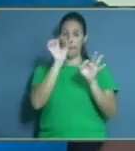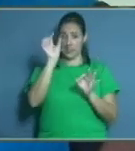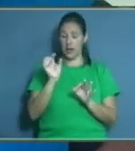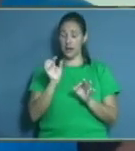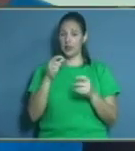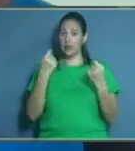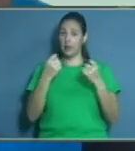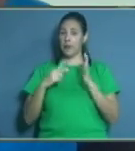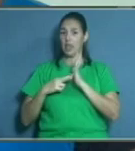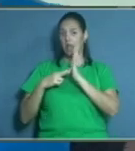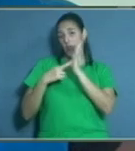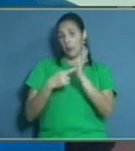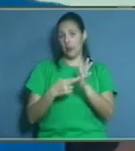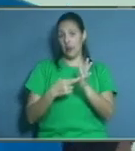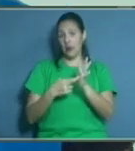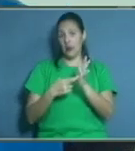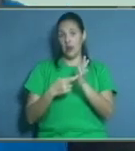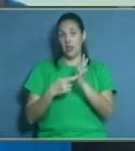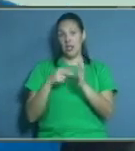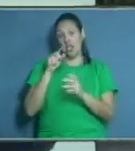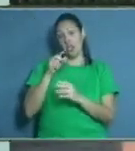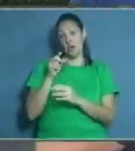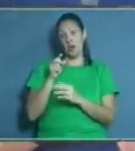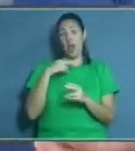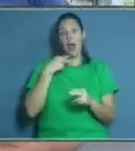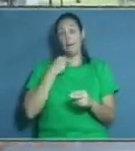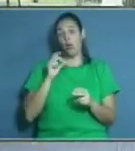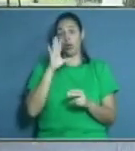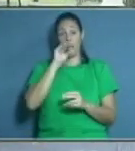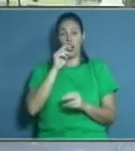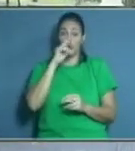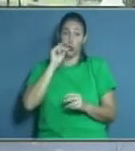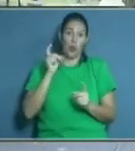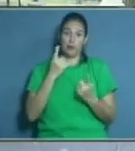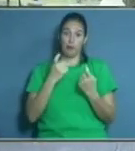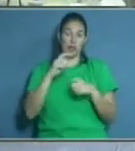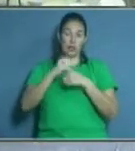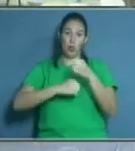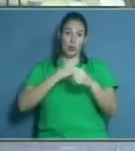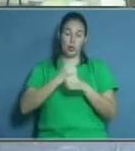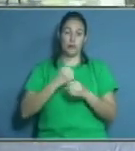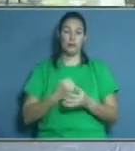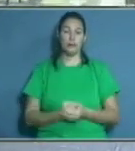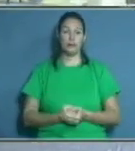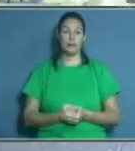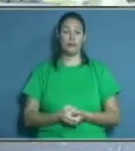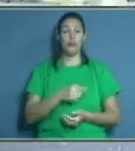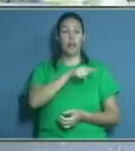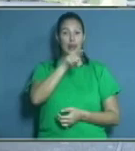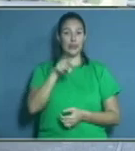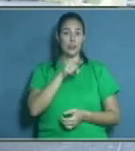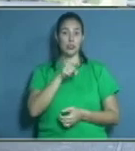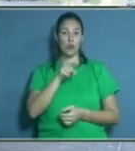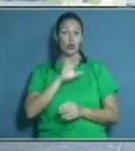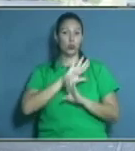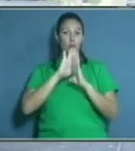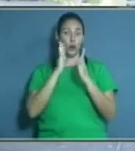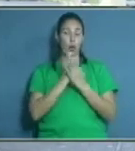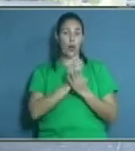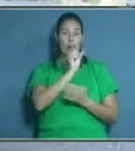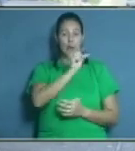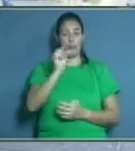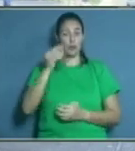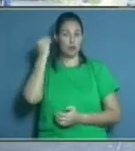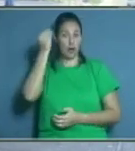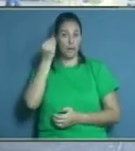y no los mandaran entonces. Estas son las opiniones que hemos encontrado en la tarde de hoy. Si usted quiere conocer un poco más